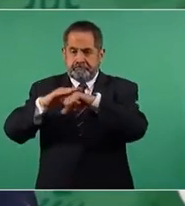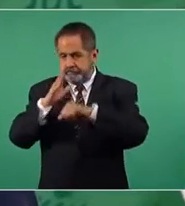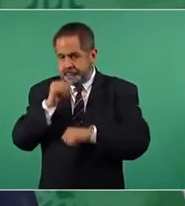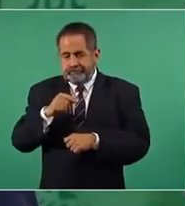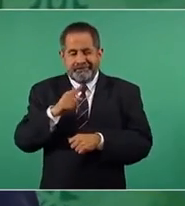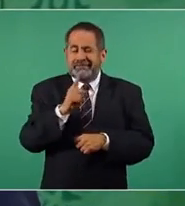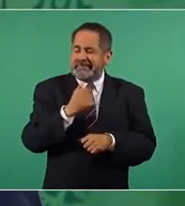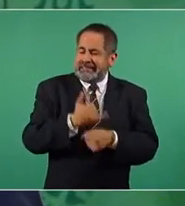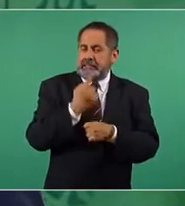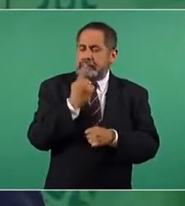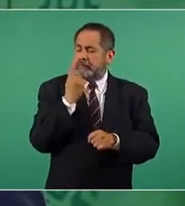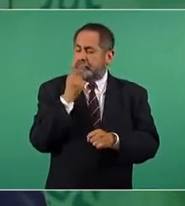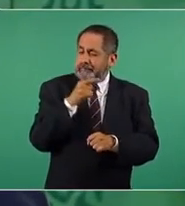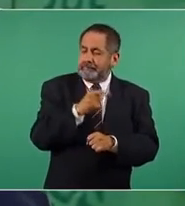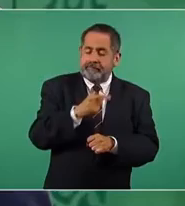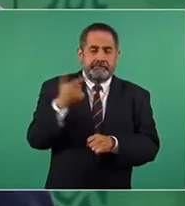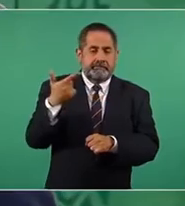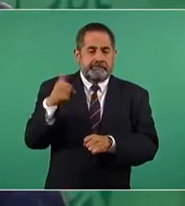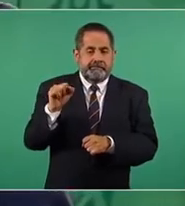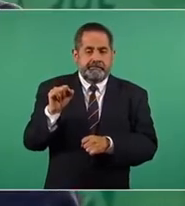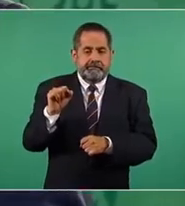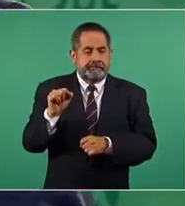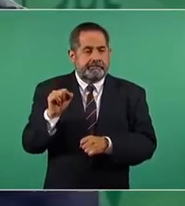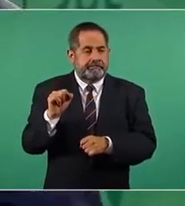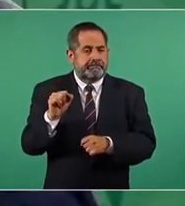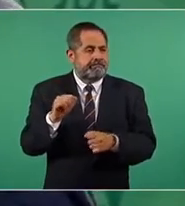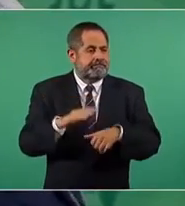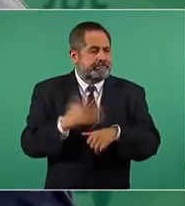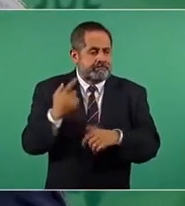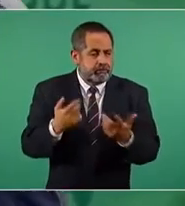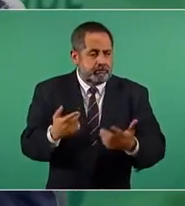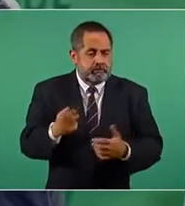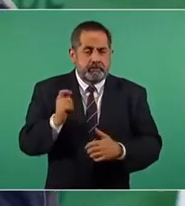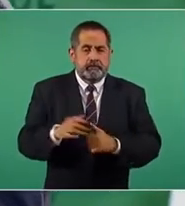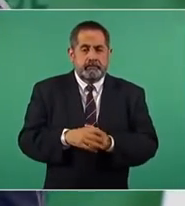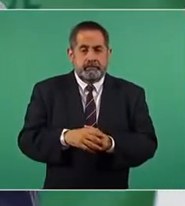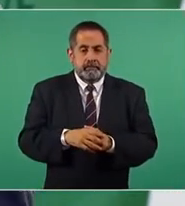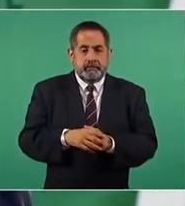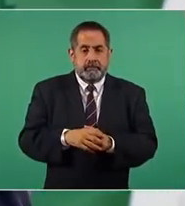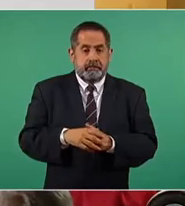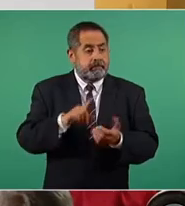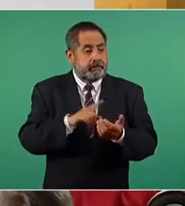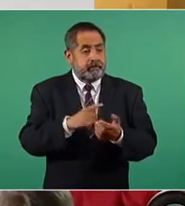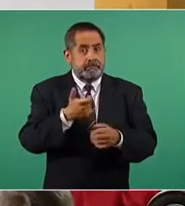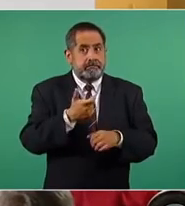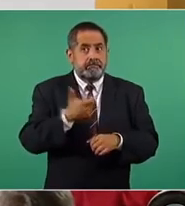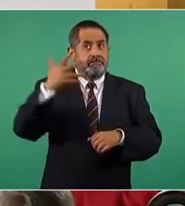porque ha aumentado el precio del gas